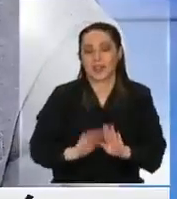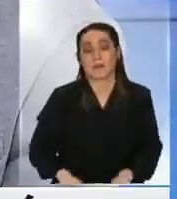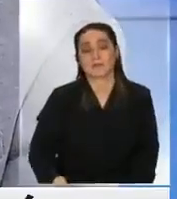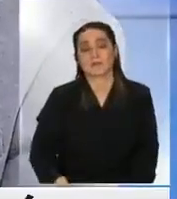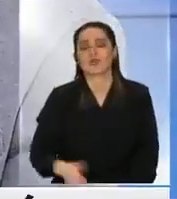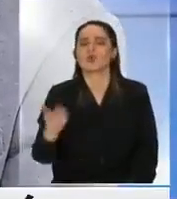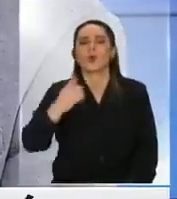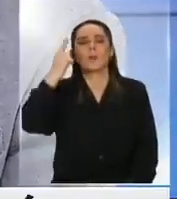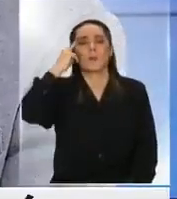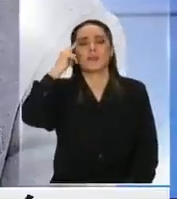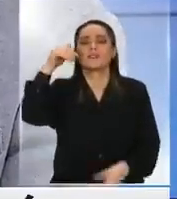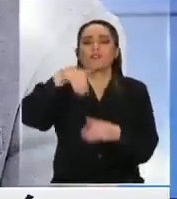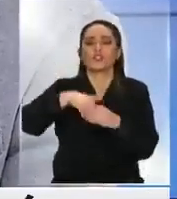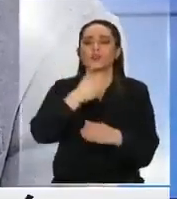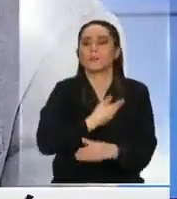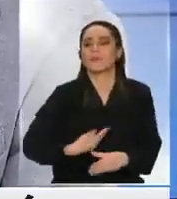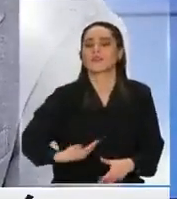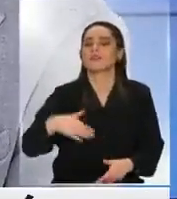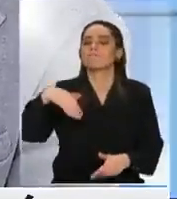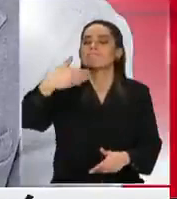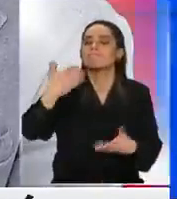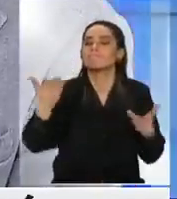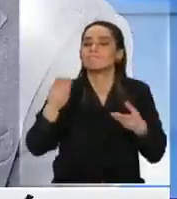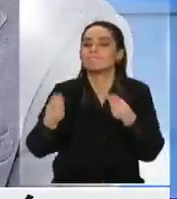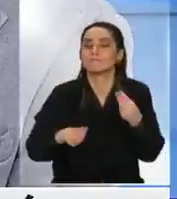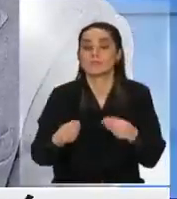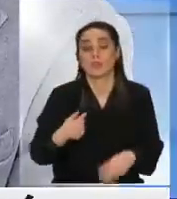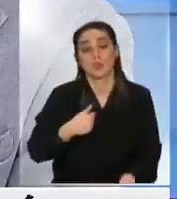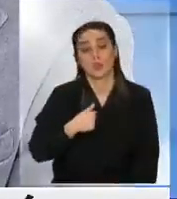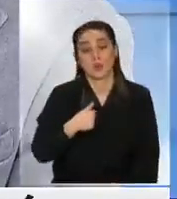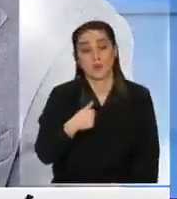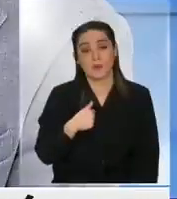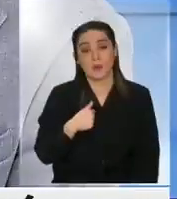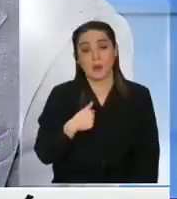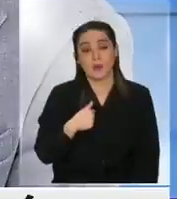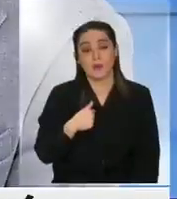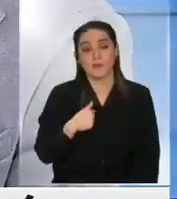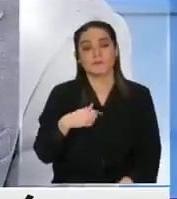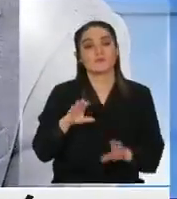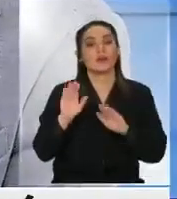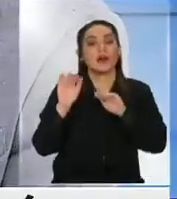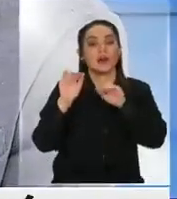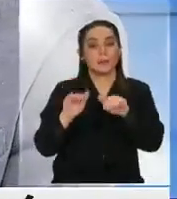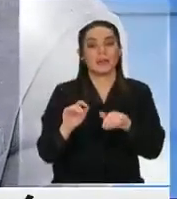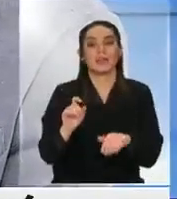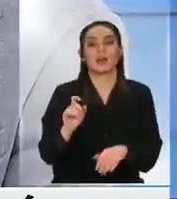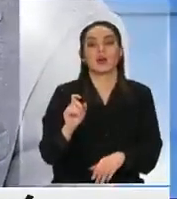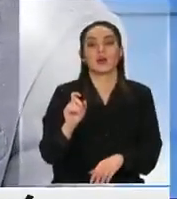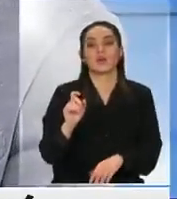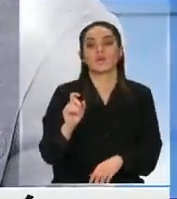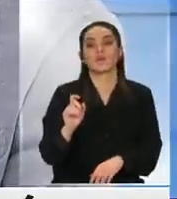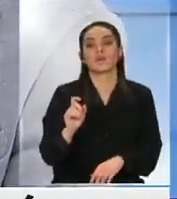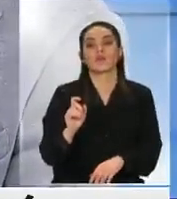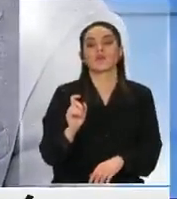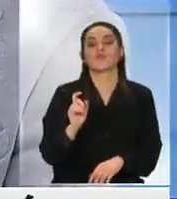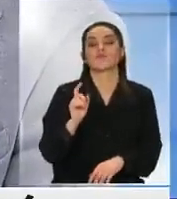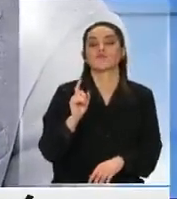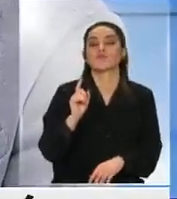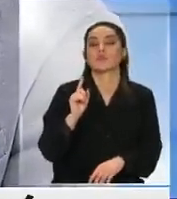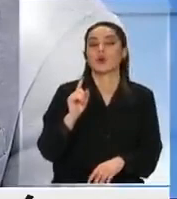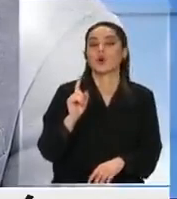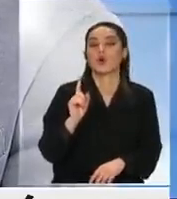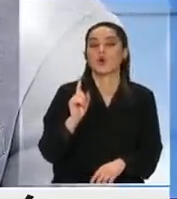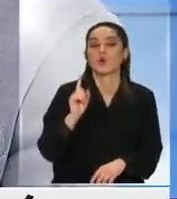no no no yo soy partidario en estricto rigor soy partidario de una sola reelección una sola reelección ahora esto no va a